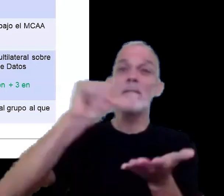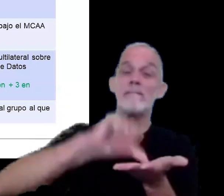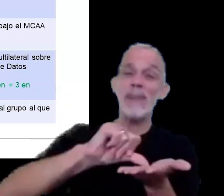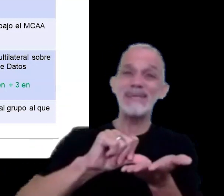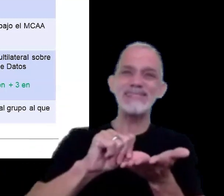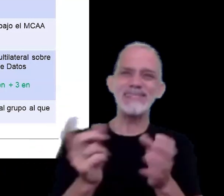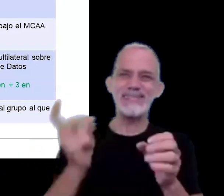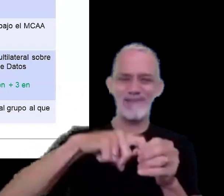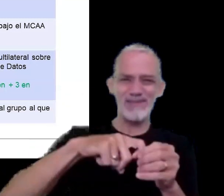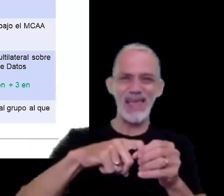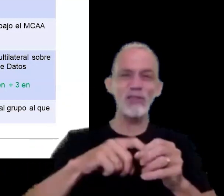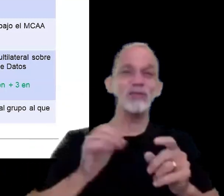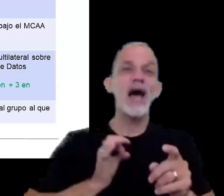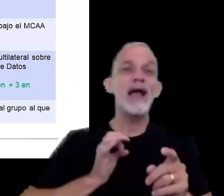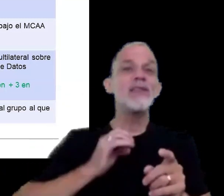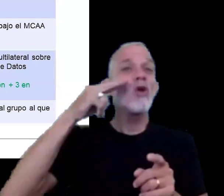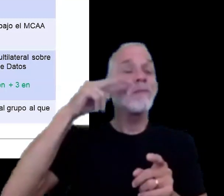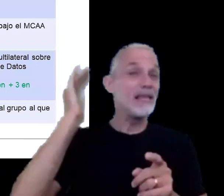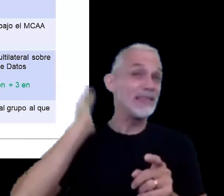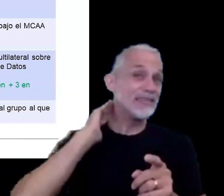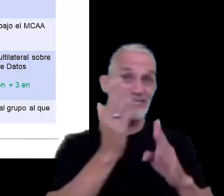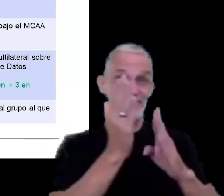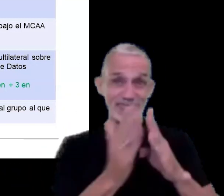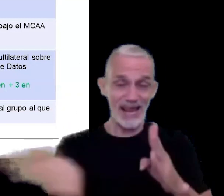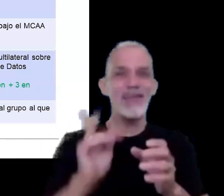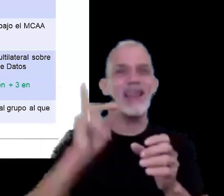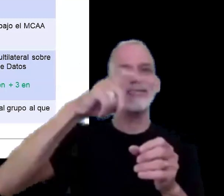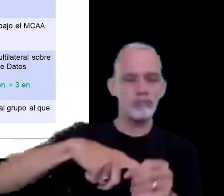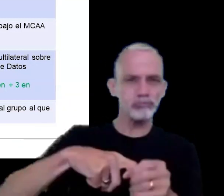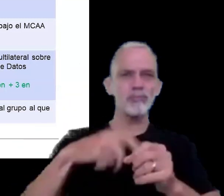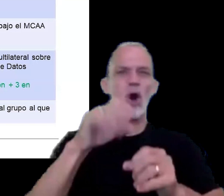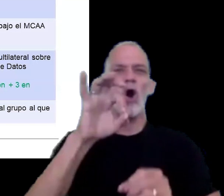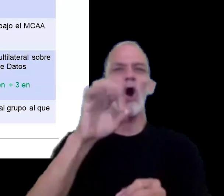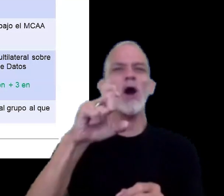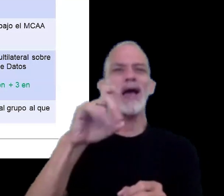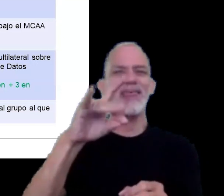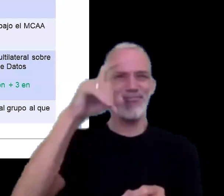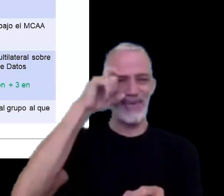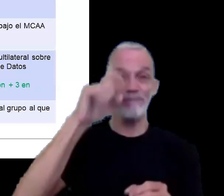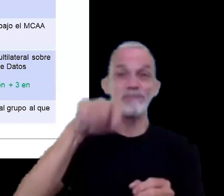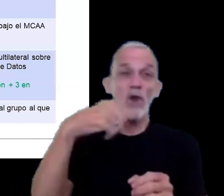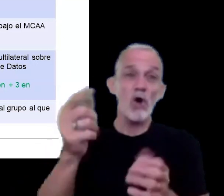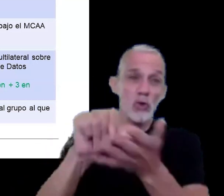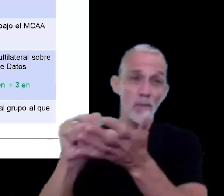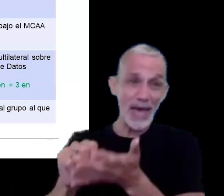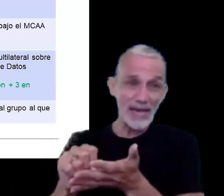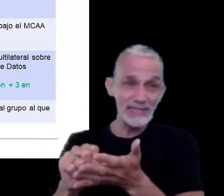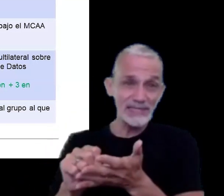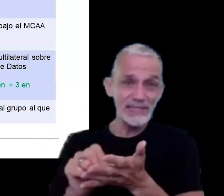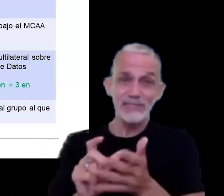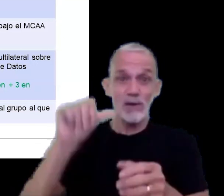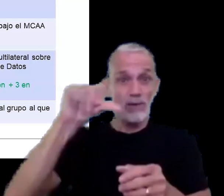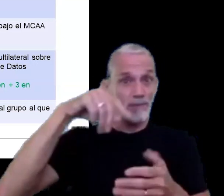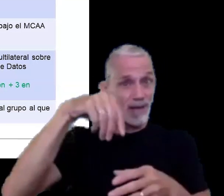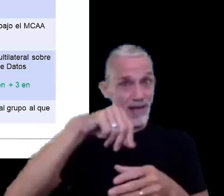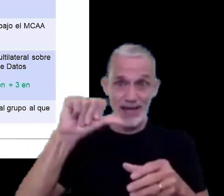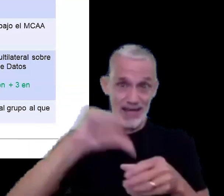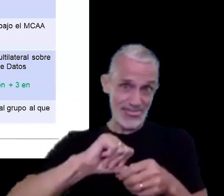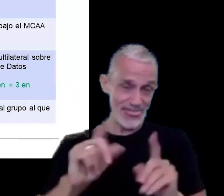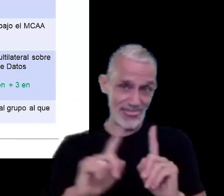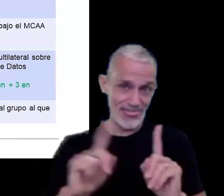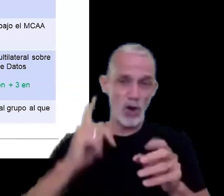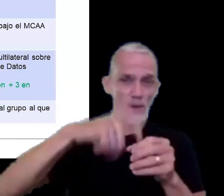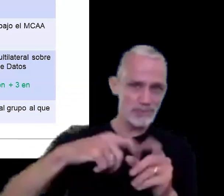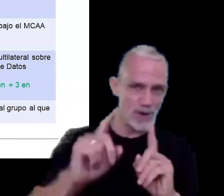el año 2016 en adelante para otros países que no son miembro según la